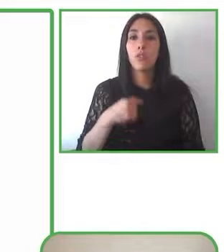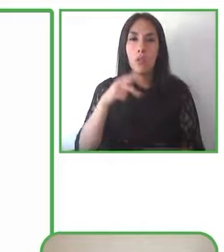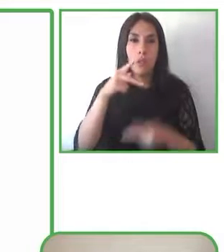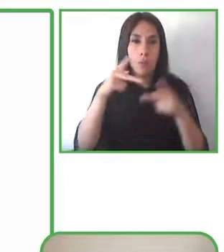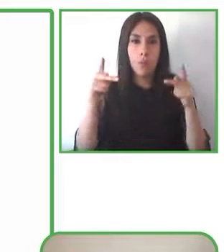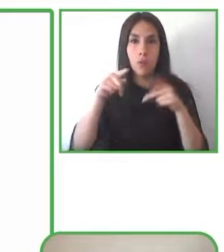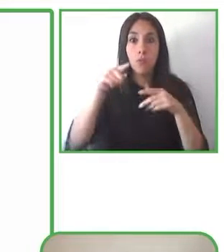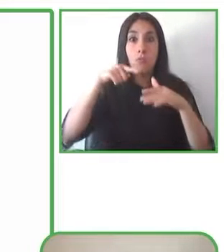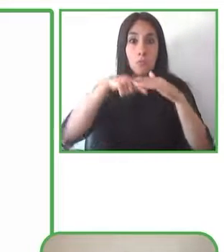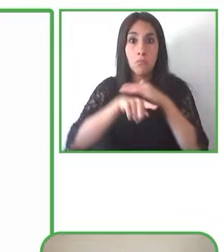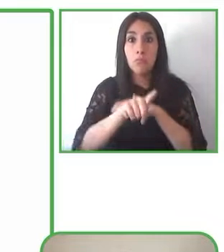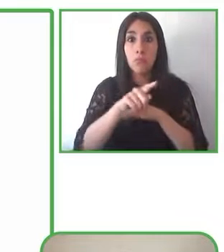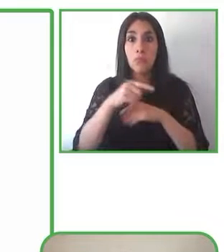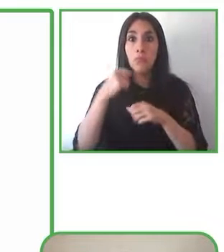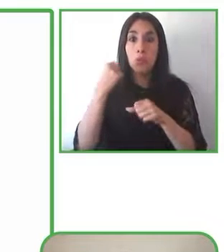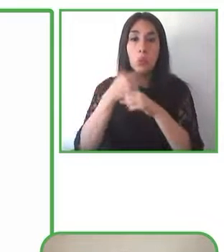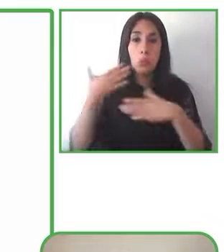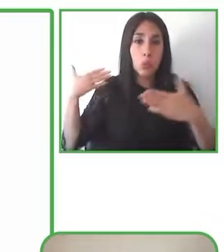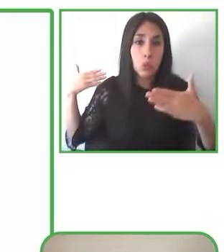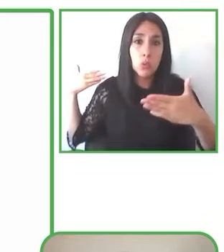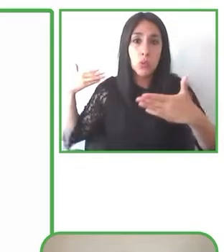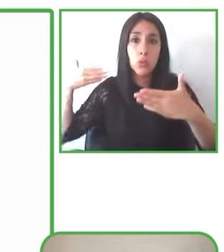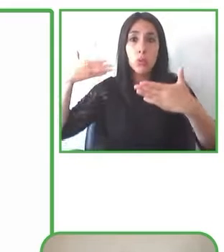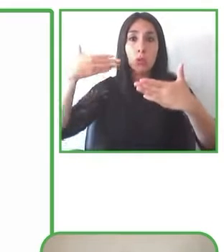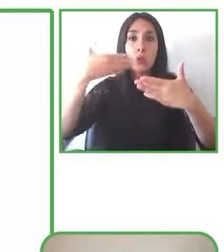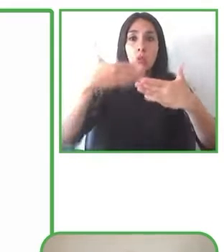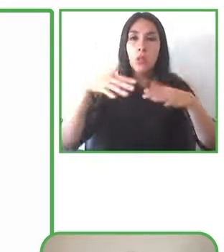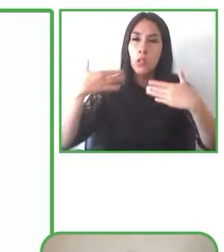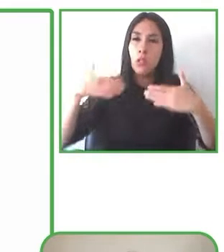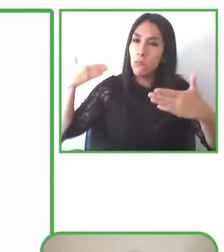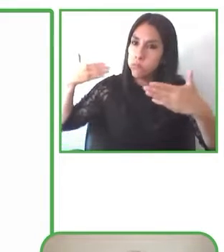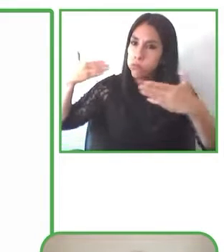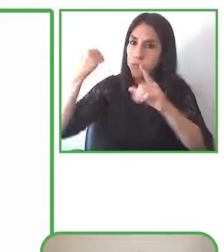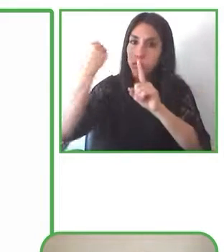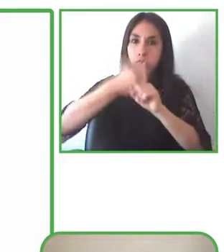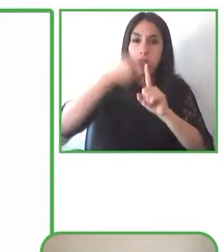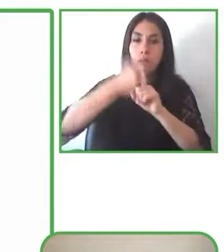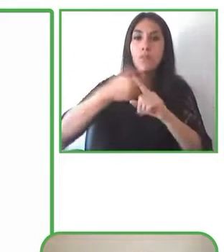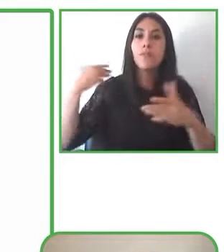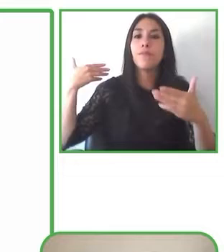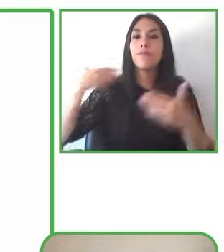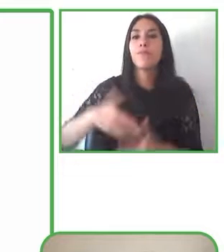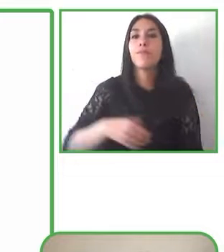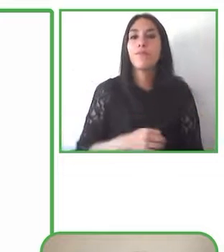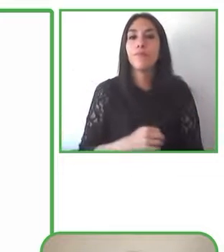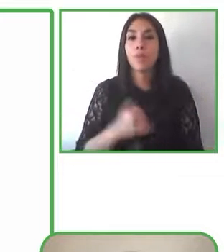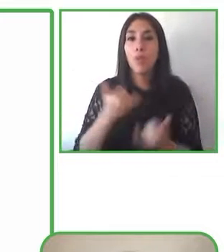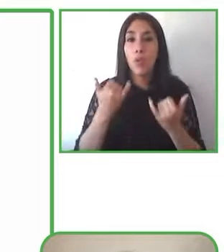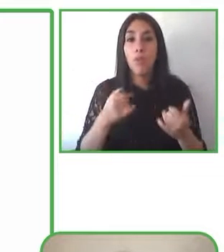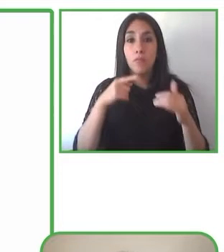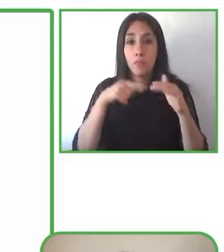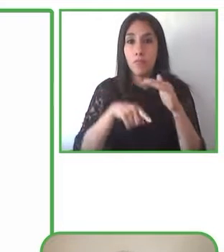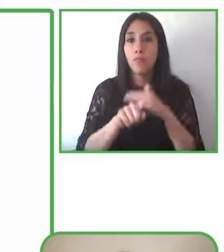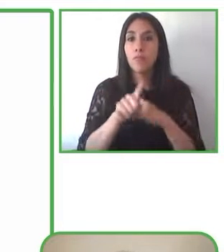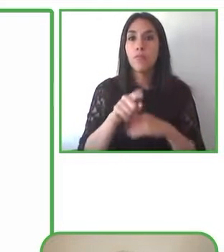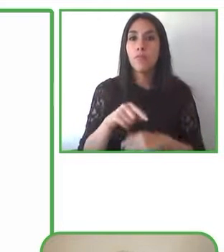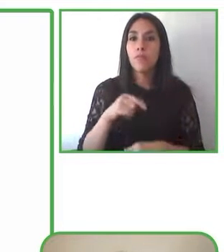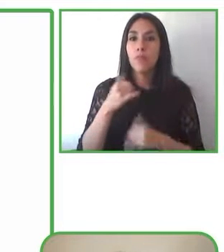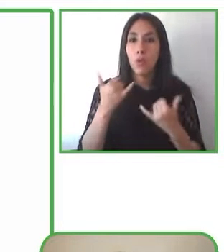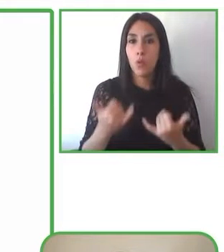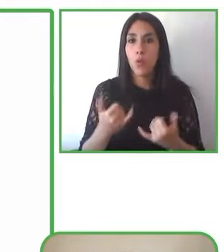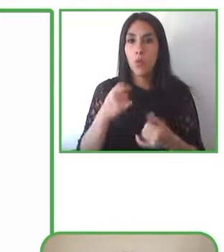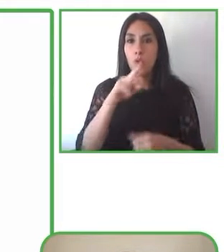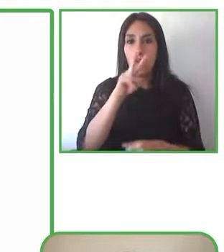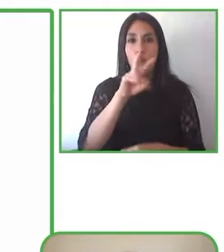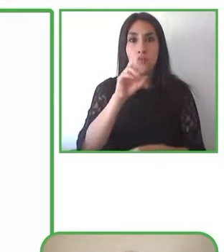el instituto de accesibilidad pues nace en el año 2018 yo previamente en el año 2015 había fundado una